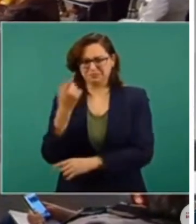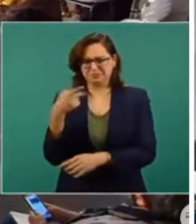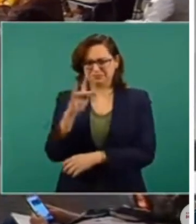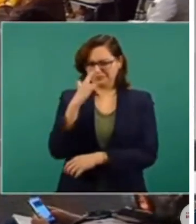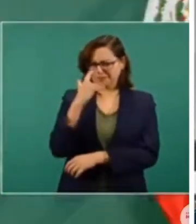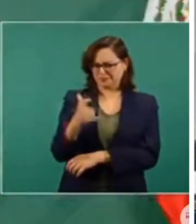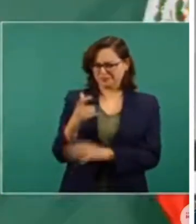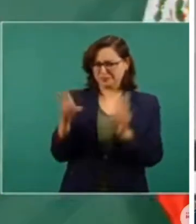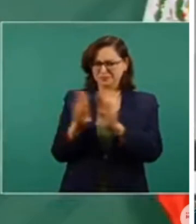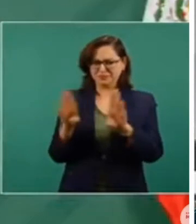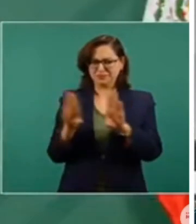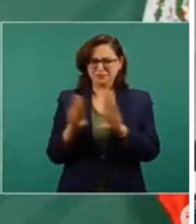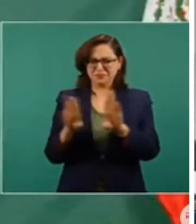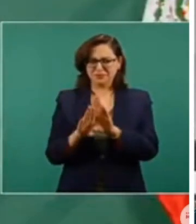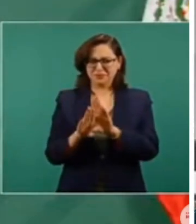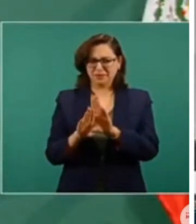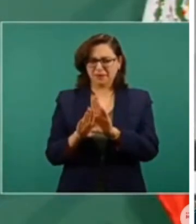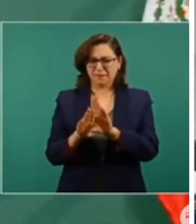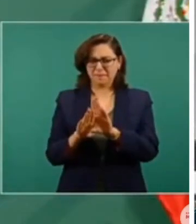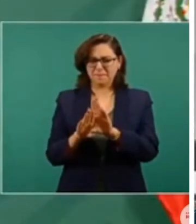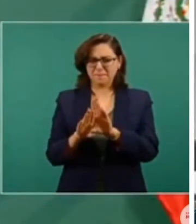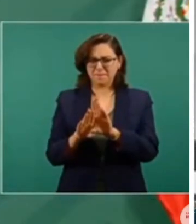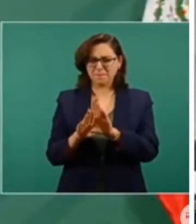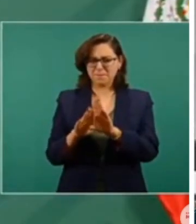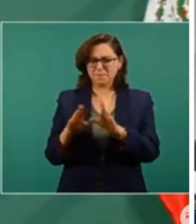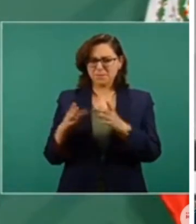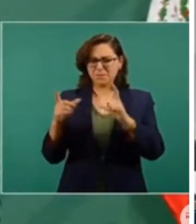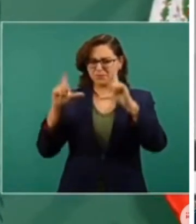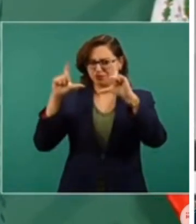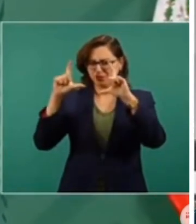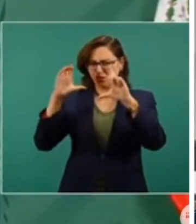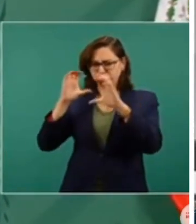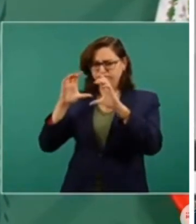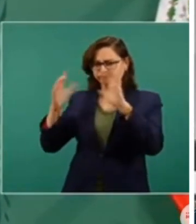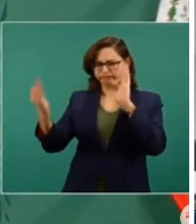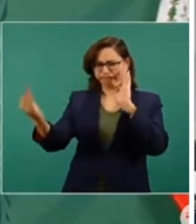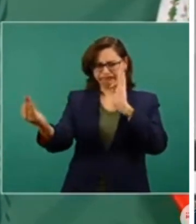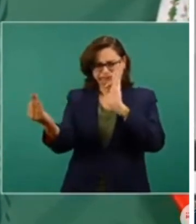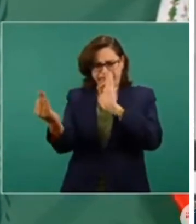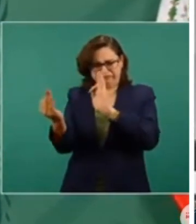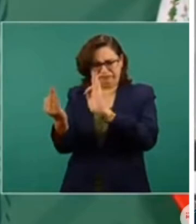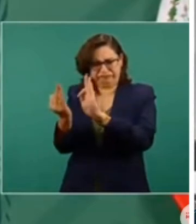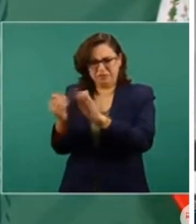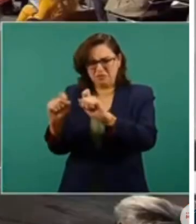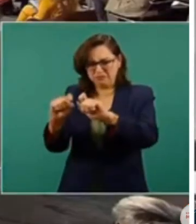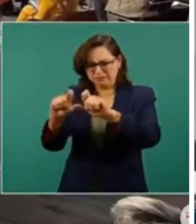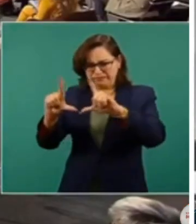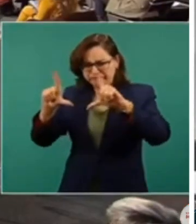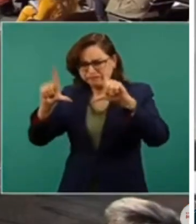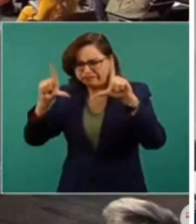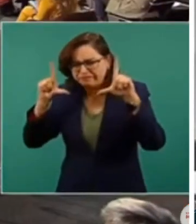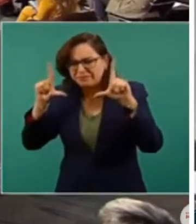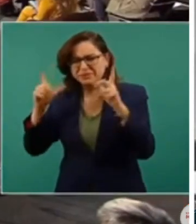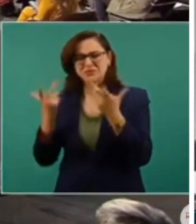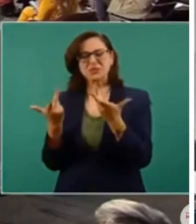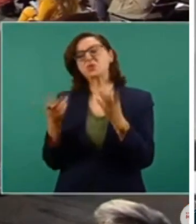el presidente López Obrador dijo que va a denunciar a todos aquellos que estén comprando votos, que estén violando la ley porque